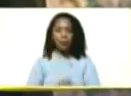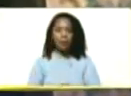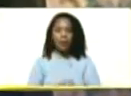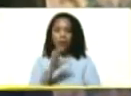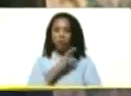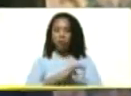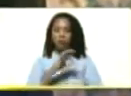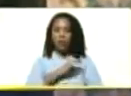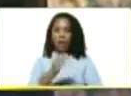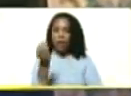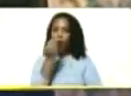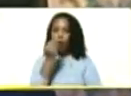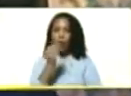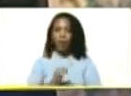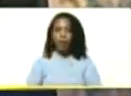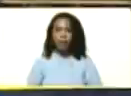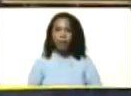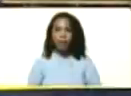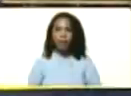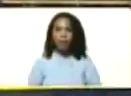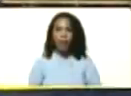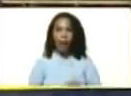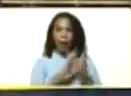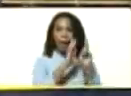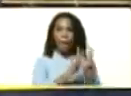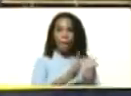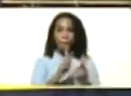soberanía alimentaria. Plan...